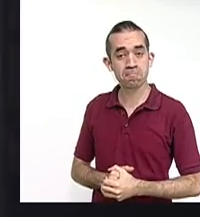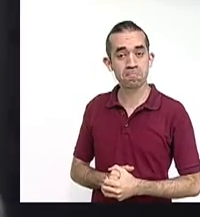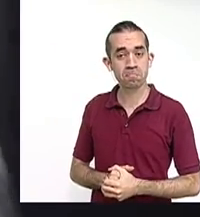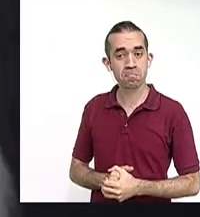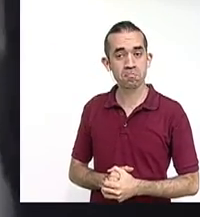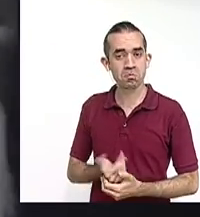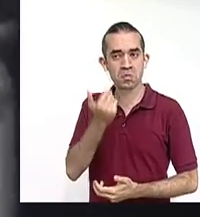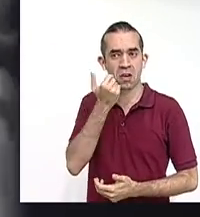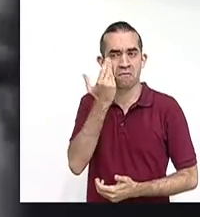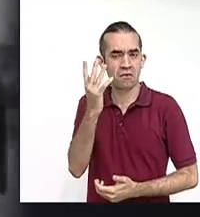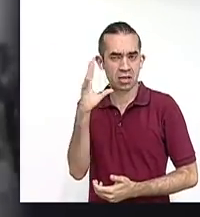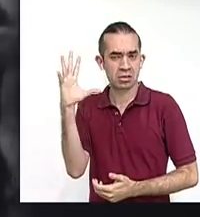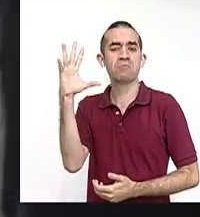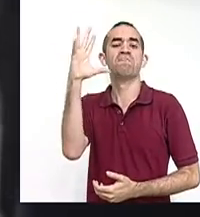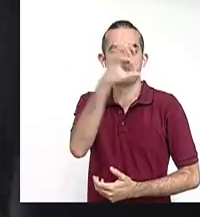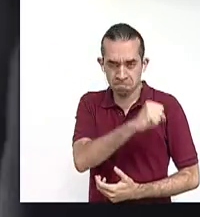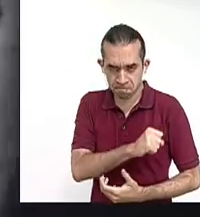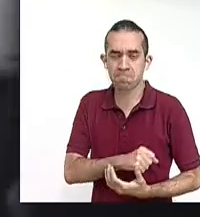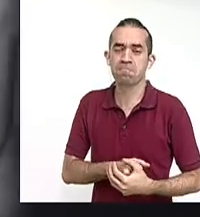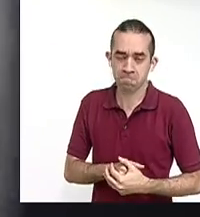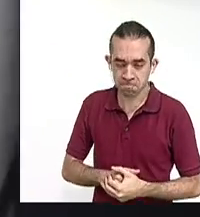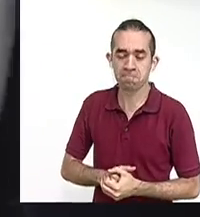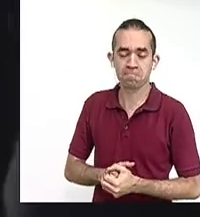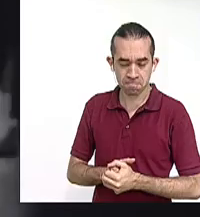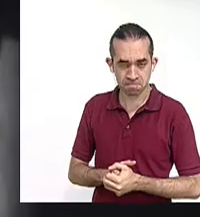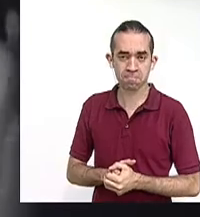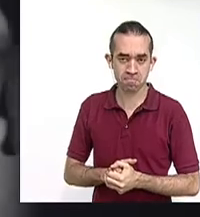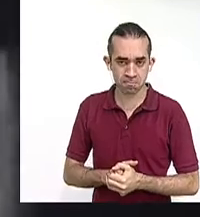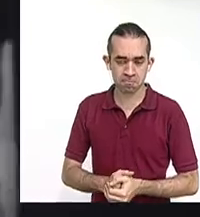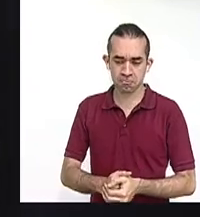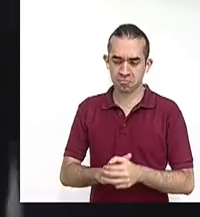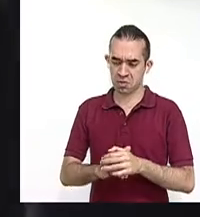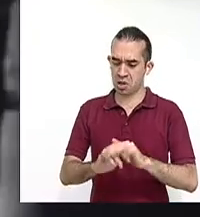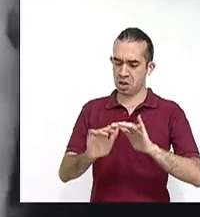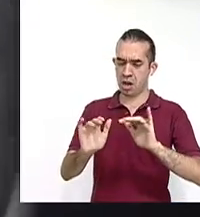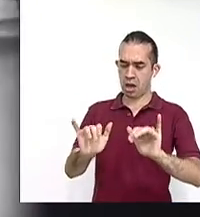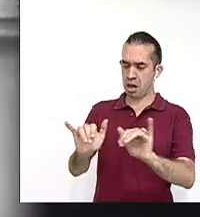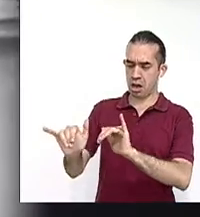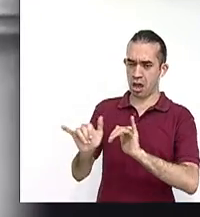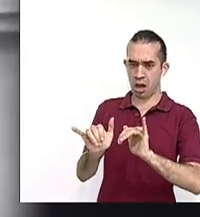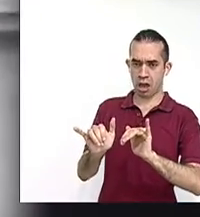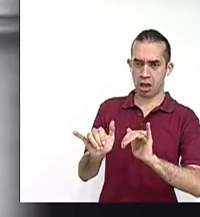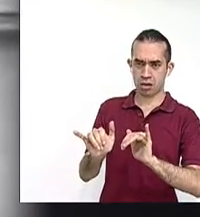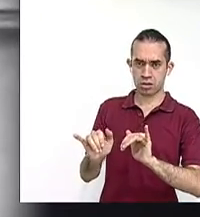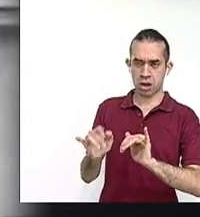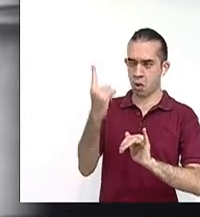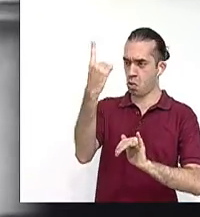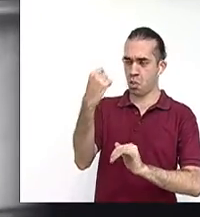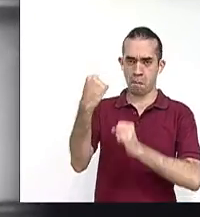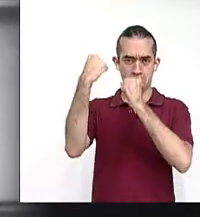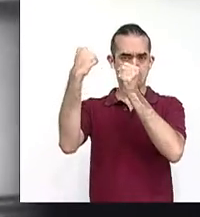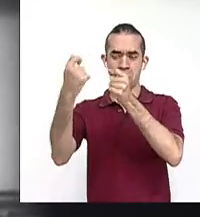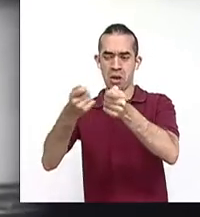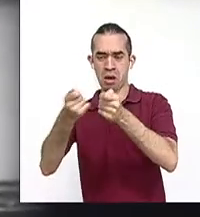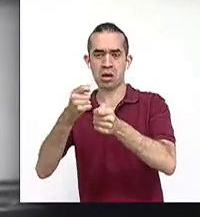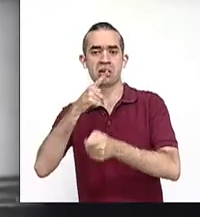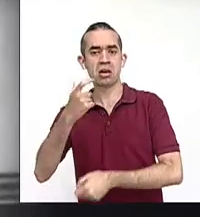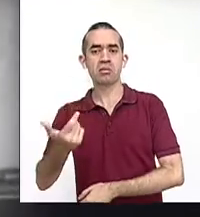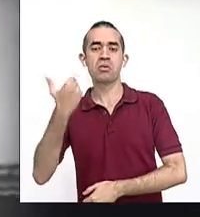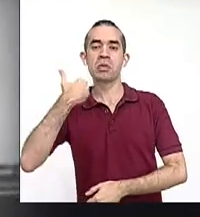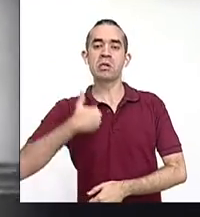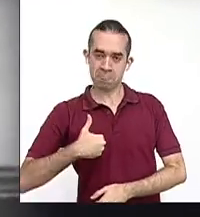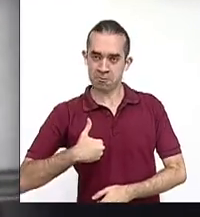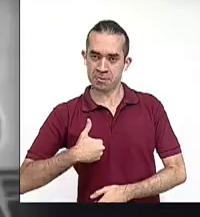muy fácil comprobar todo un estado de cosas muy dentro de una sola línea de poder, el poder masculino.